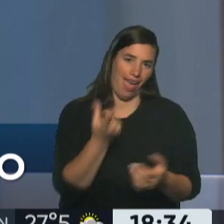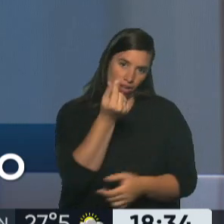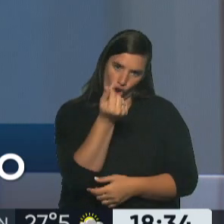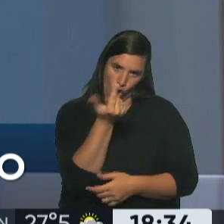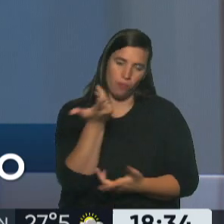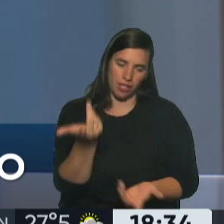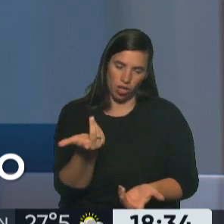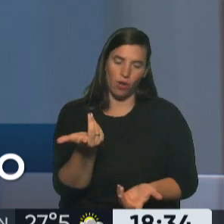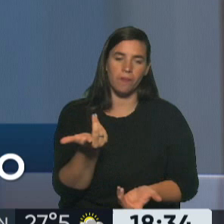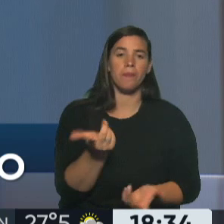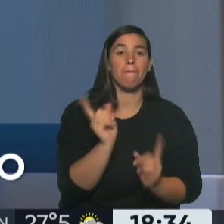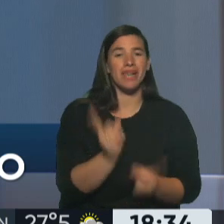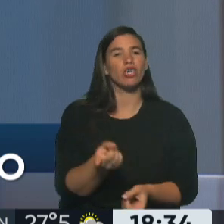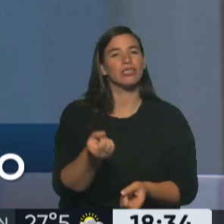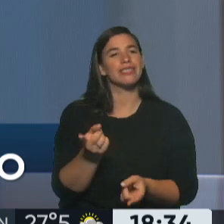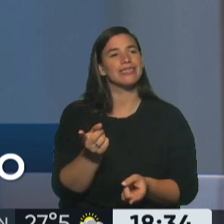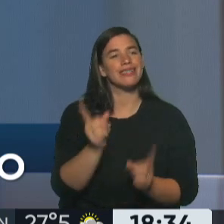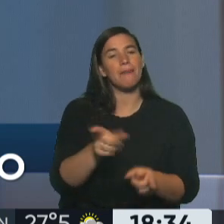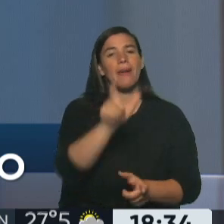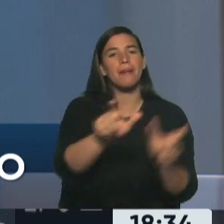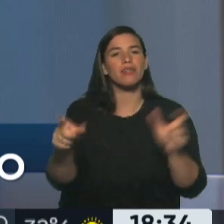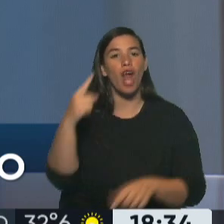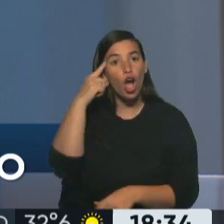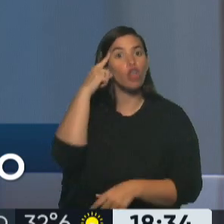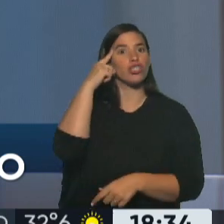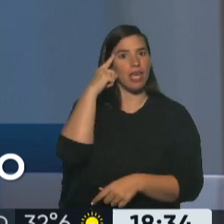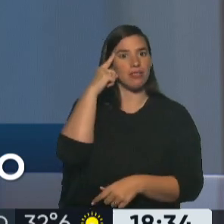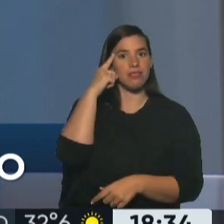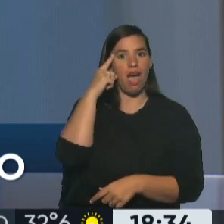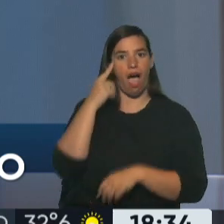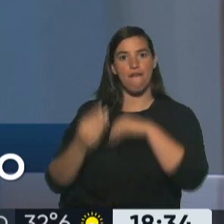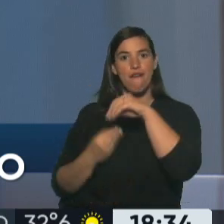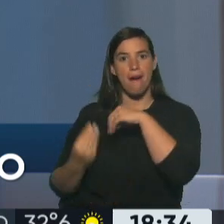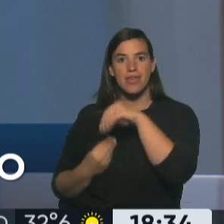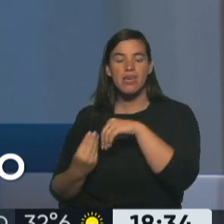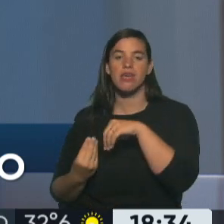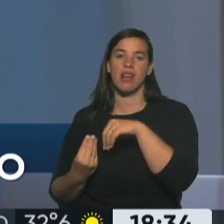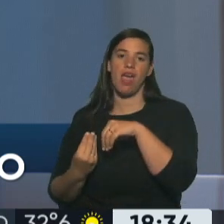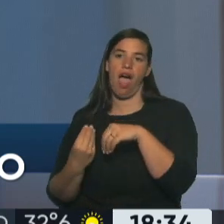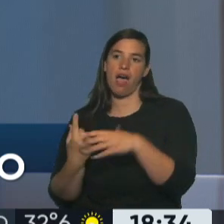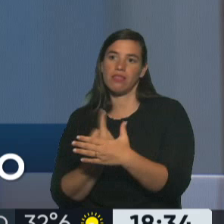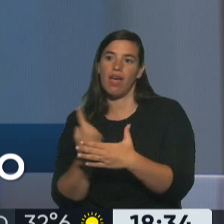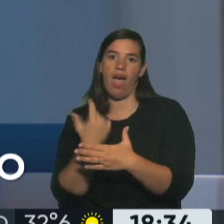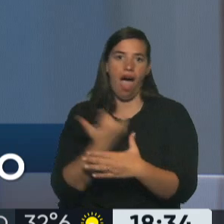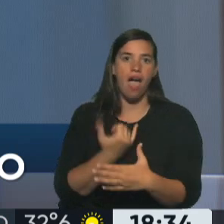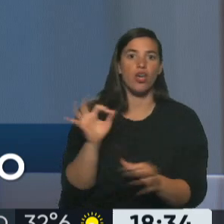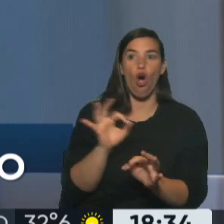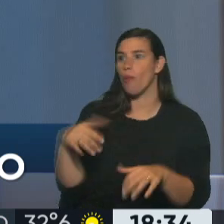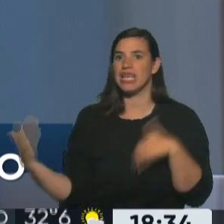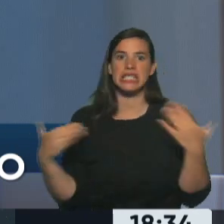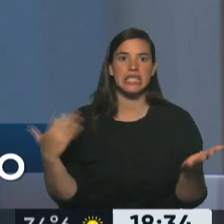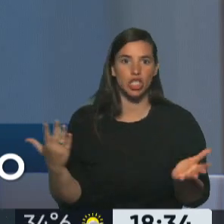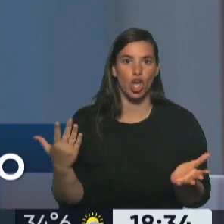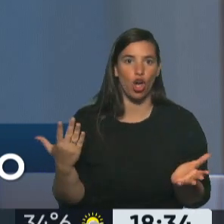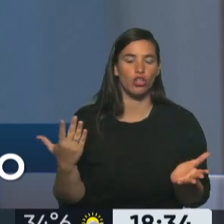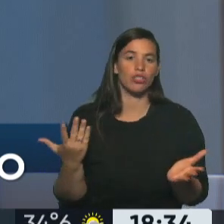una gran conciencia de personas que no directamente tienen familiares con espectro autista, pero son vecinos o vecinas de una persona que sí. Y ante